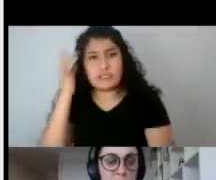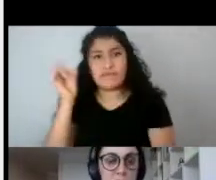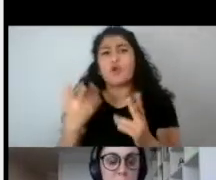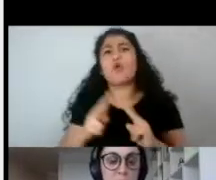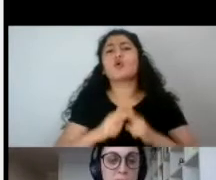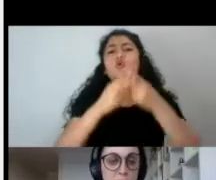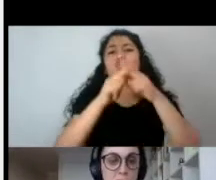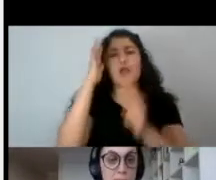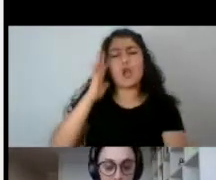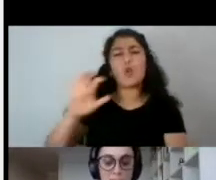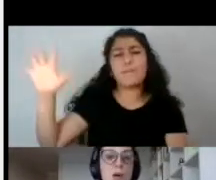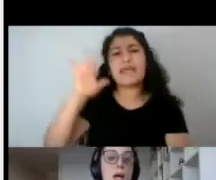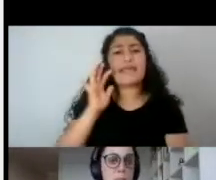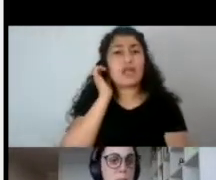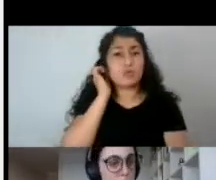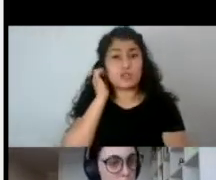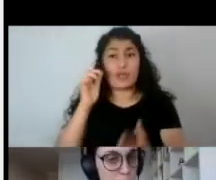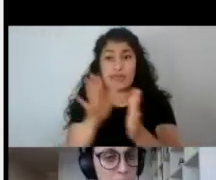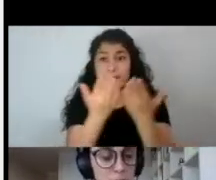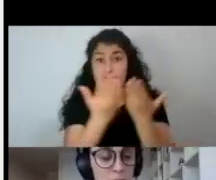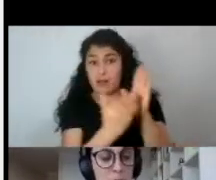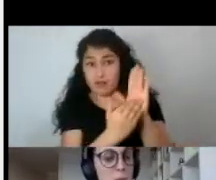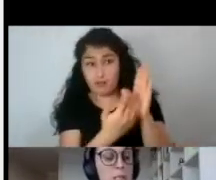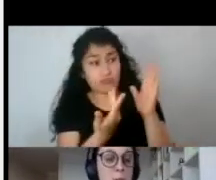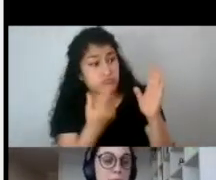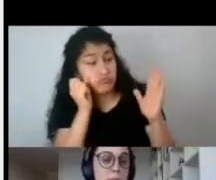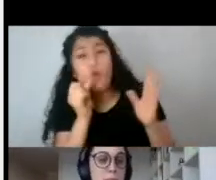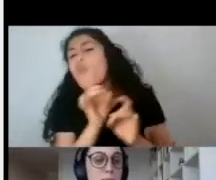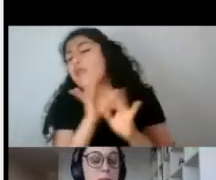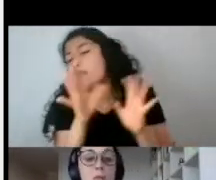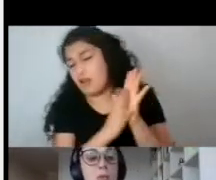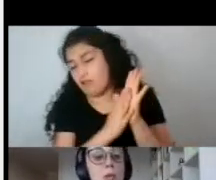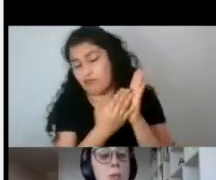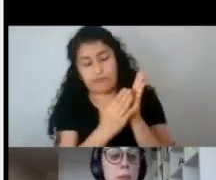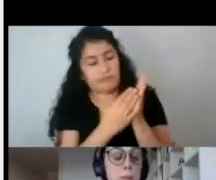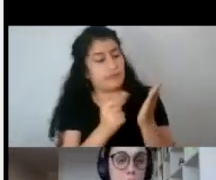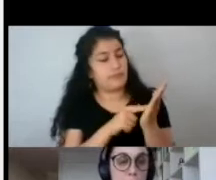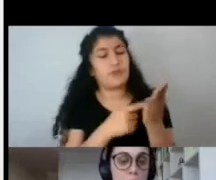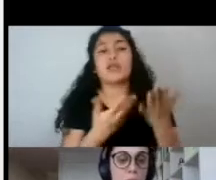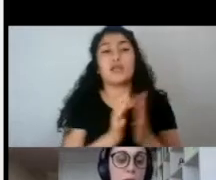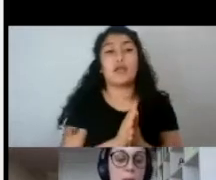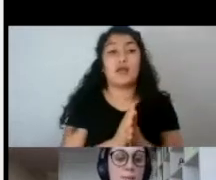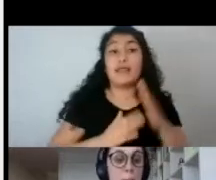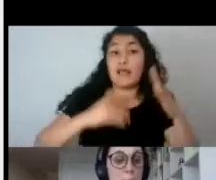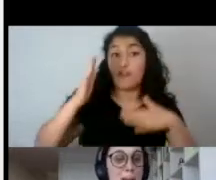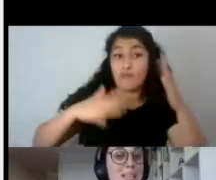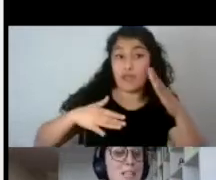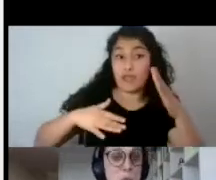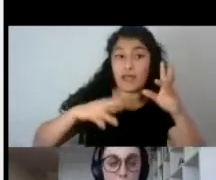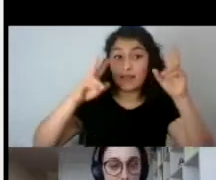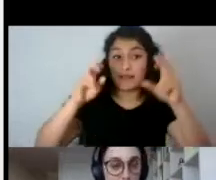imaginarios femeninos en esta novela que tengo acá en mis manos? Podríamos decir que se construyen, por un lado, en un nivel